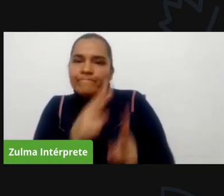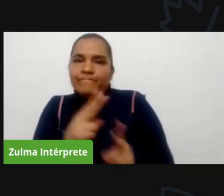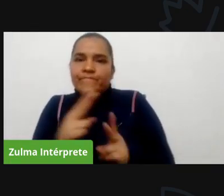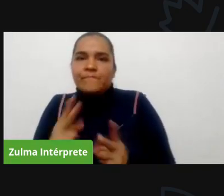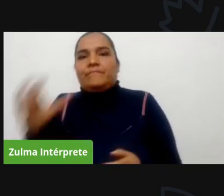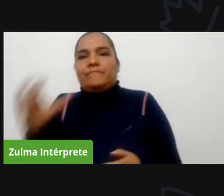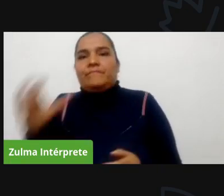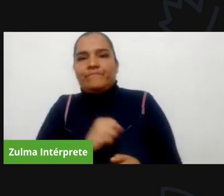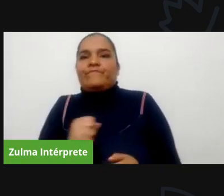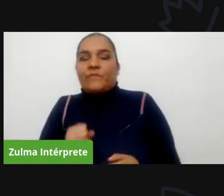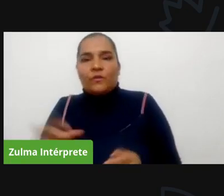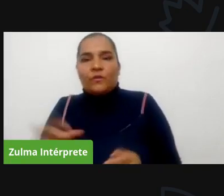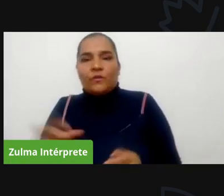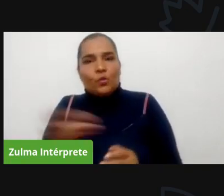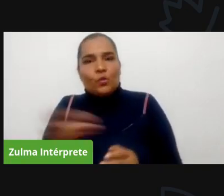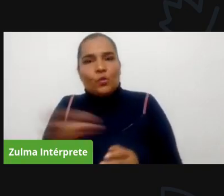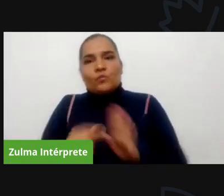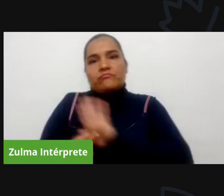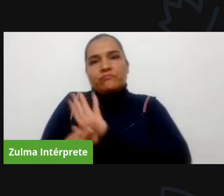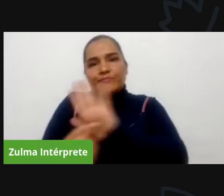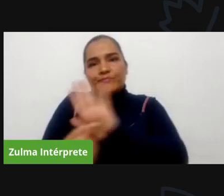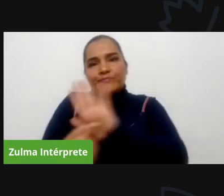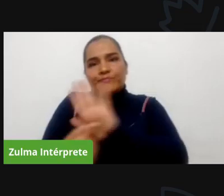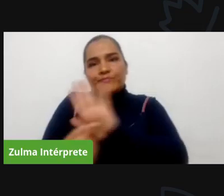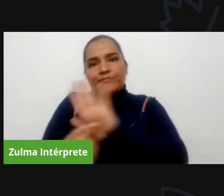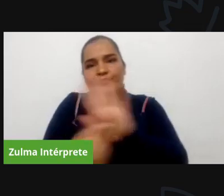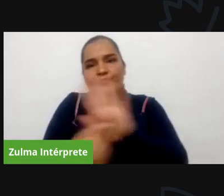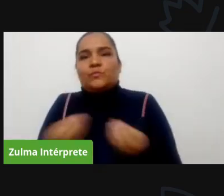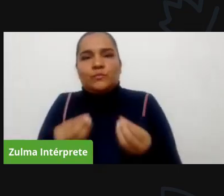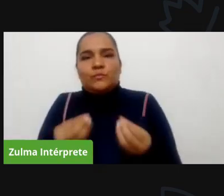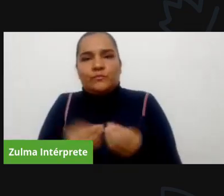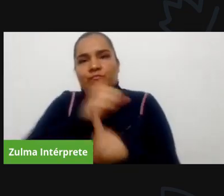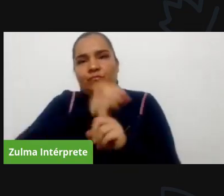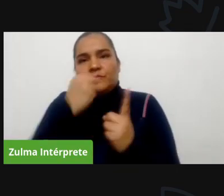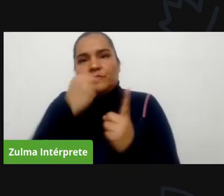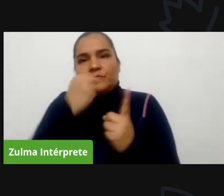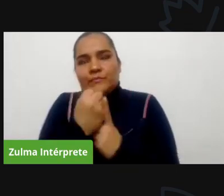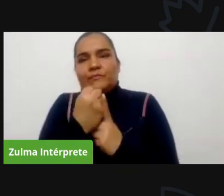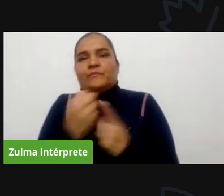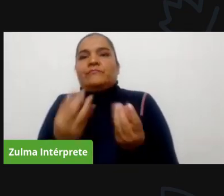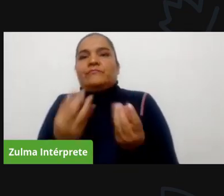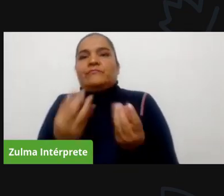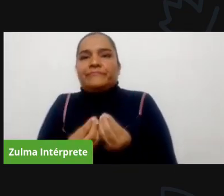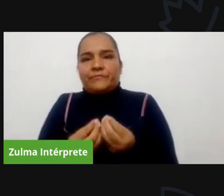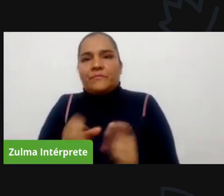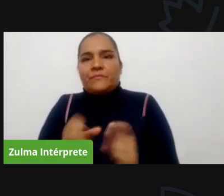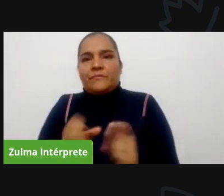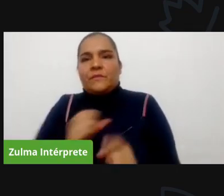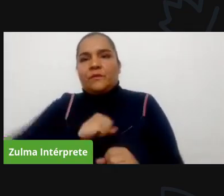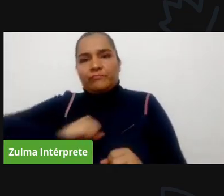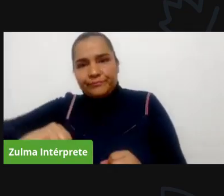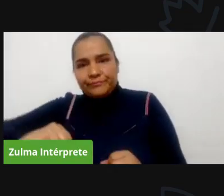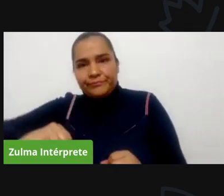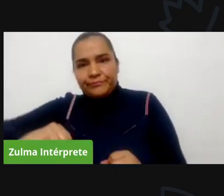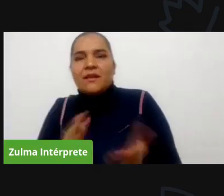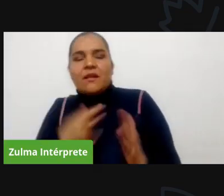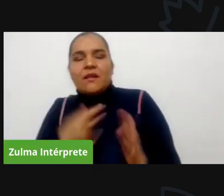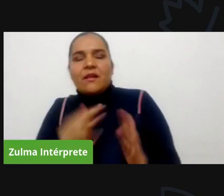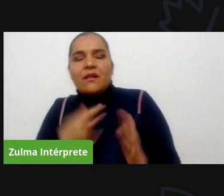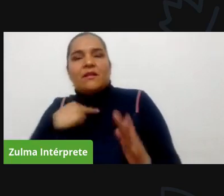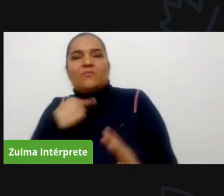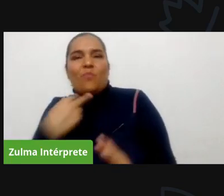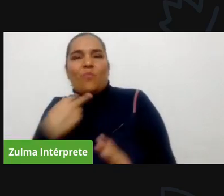autoridades porque se entiende que son las voces todas ellas de los intereses más locales que muchas